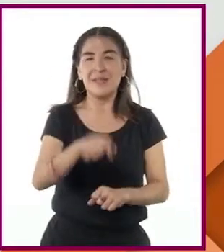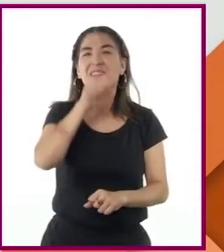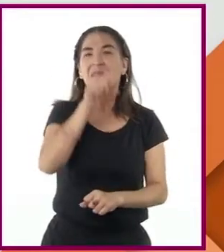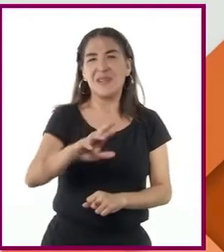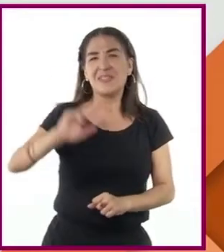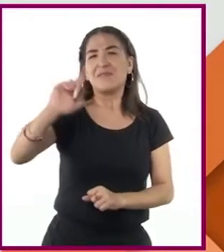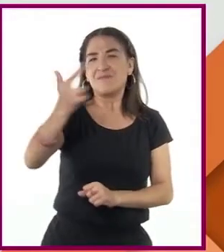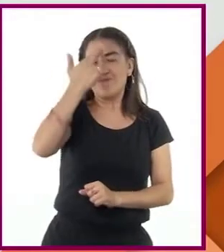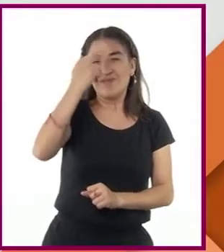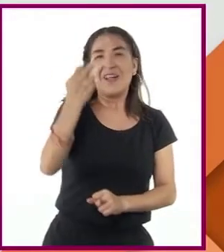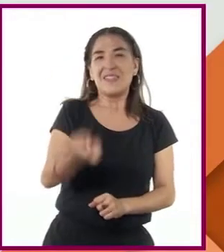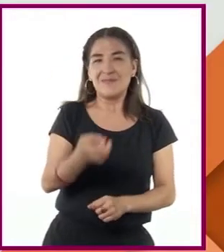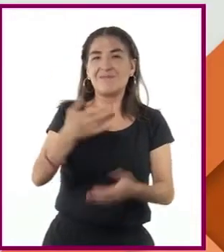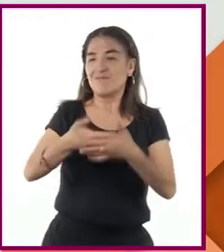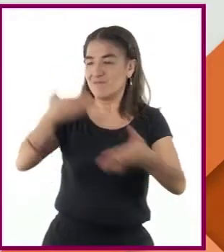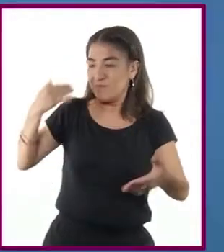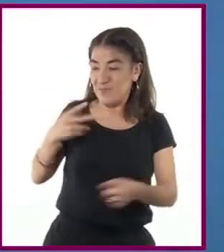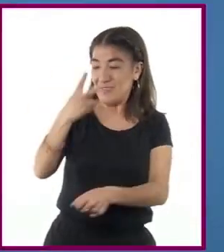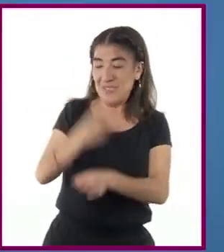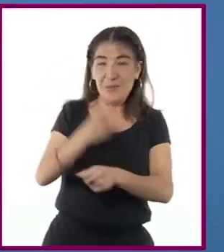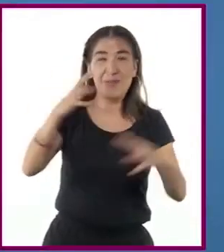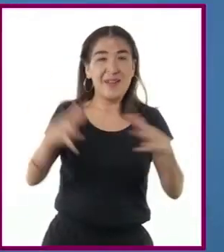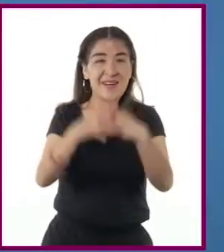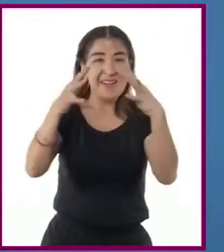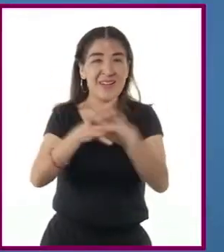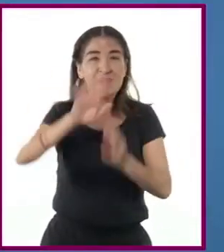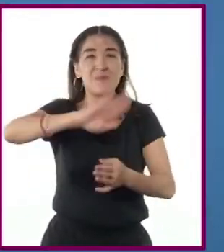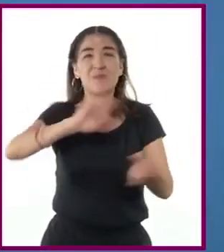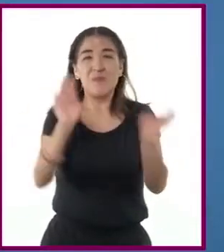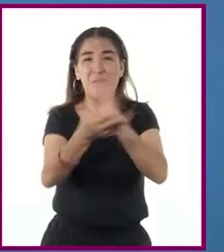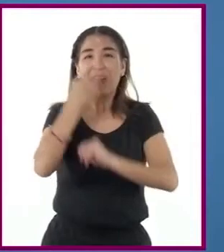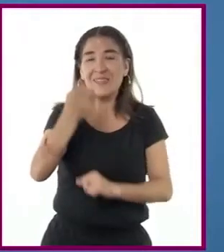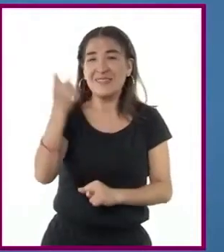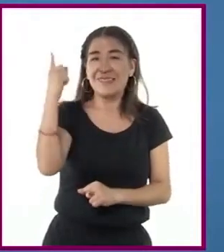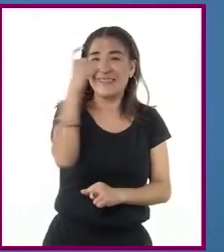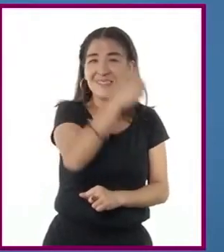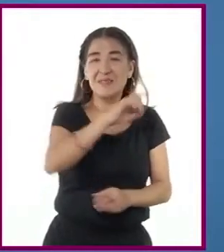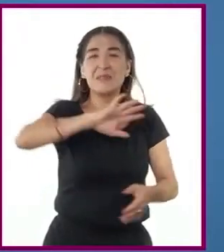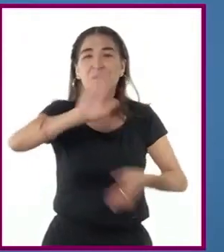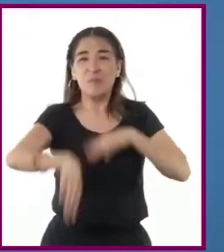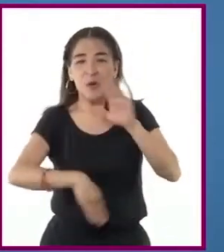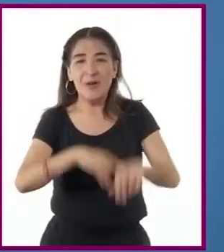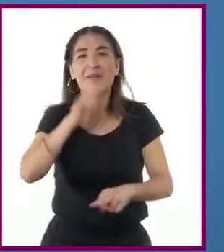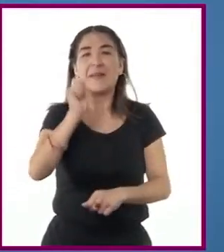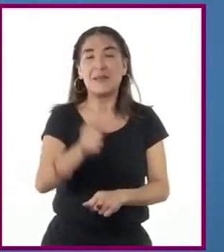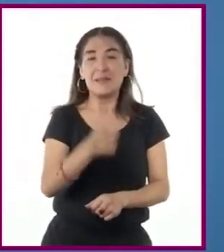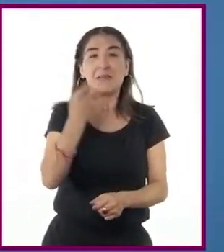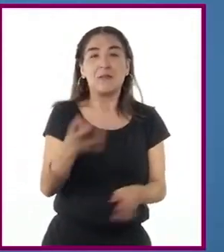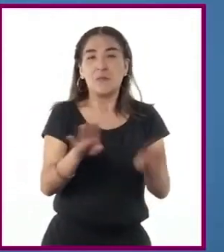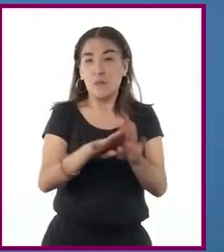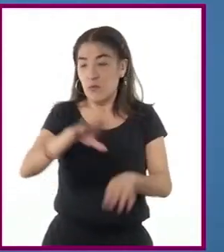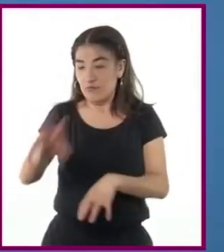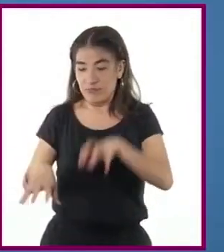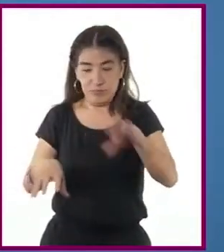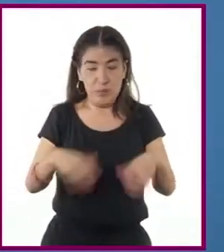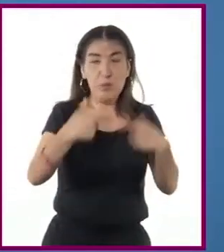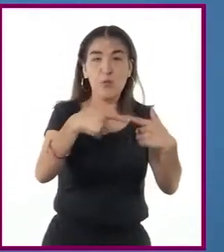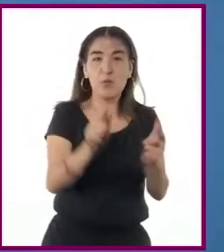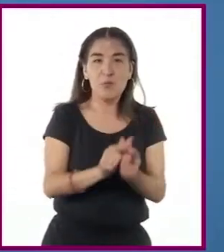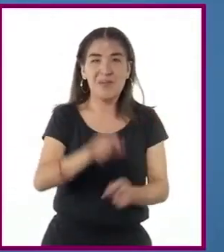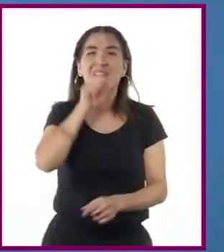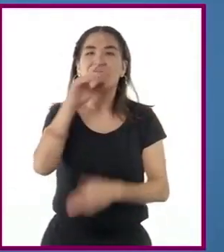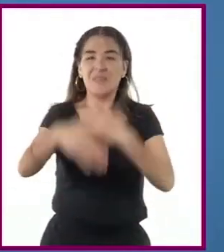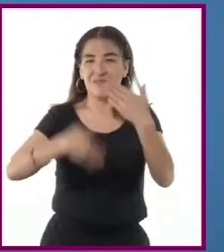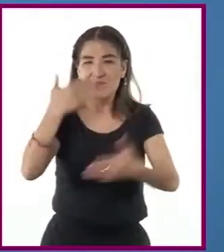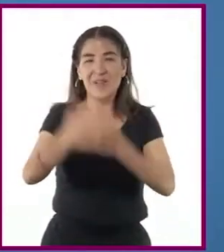recuerdo de los resultados de la Segunda Guerra Mundial. Sin embargo, la inexistencia de guerras entre los dos bloques no evitó que otros